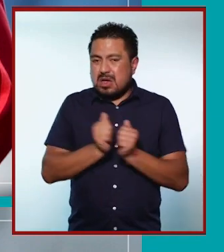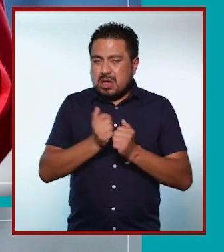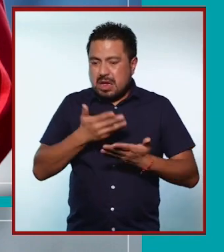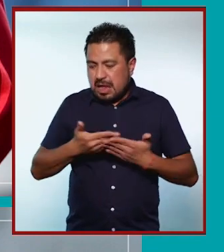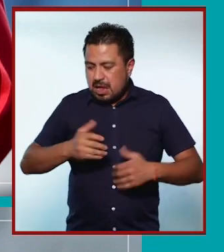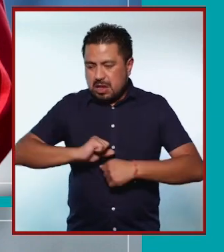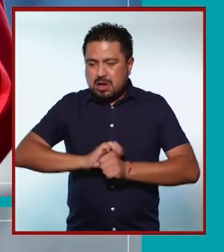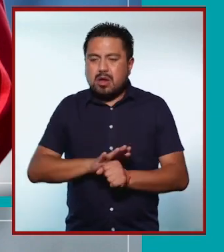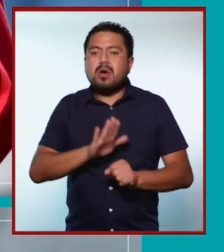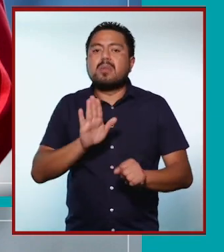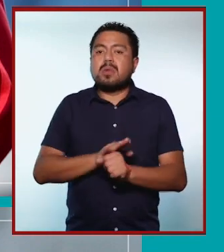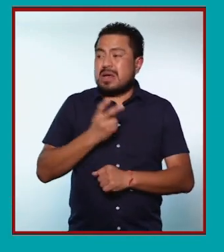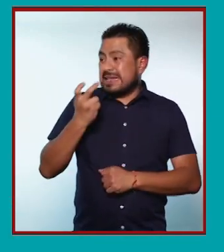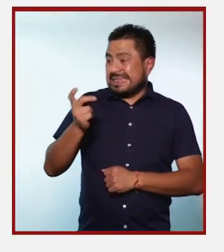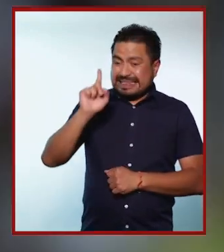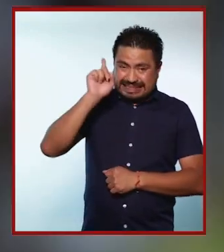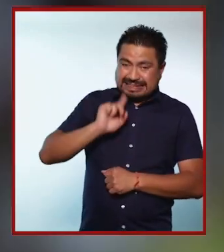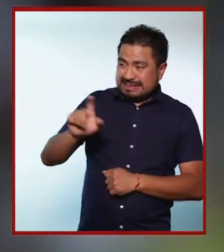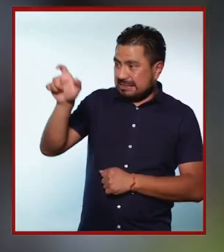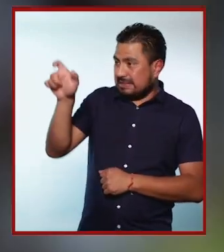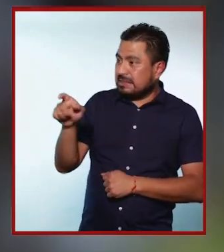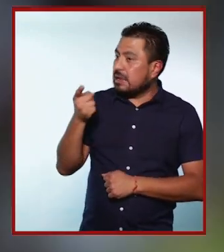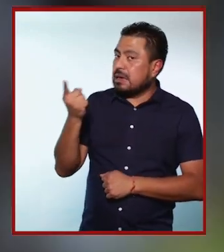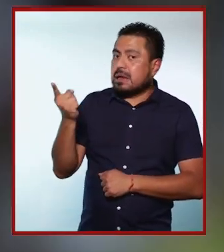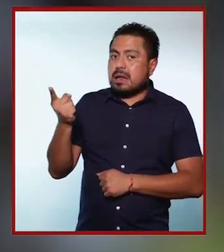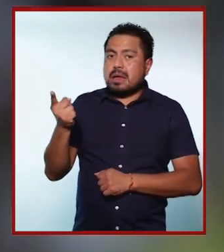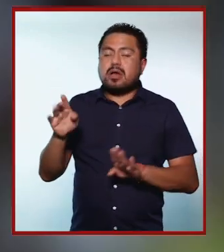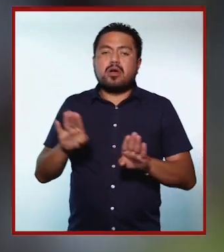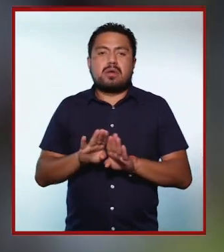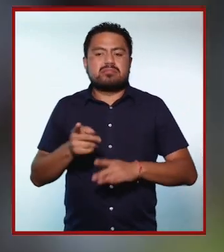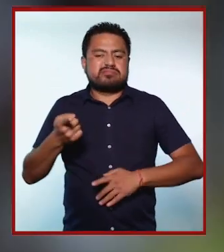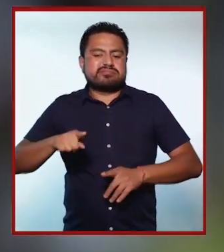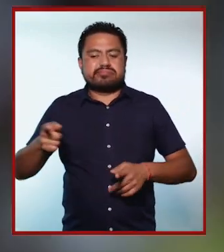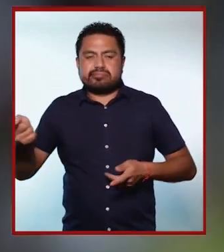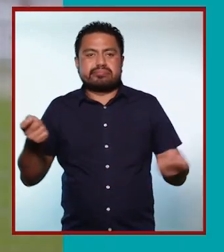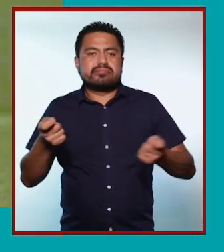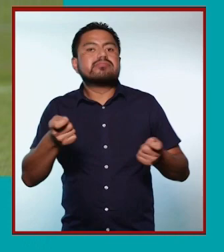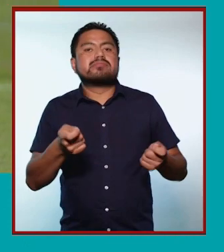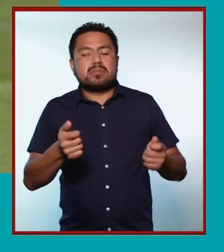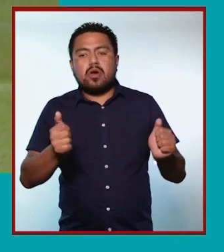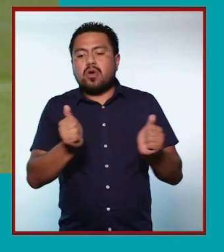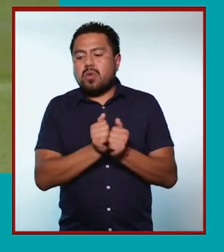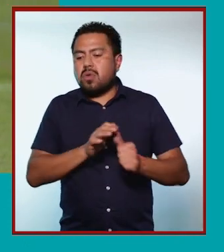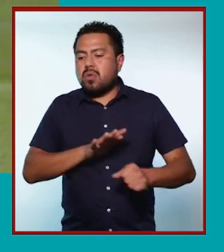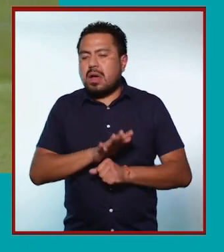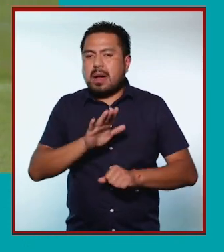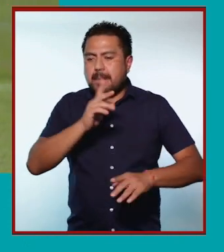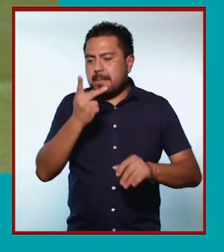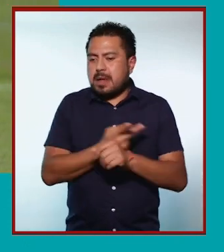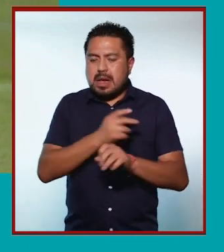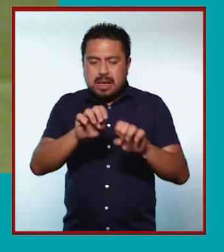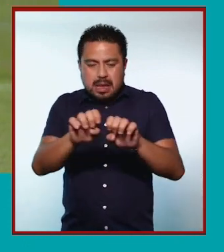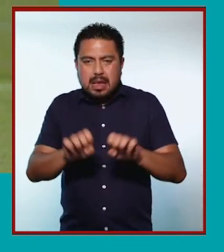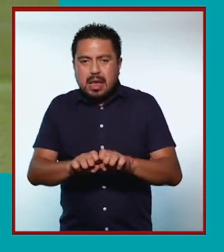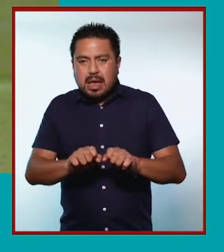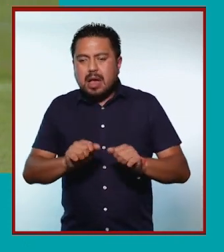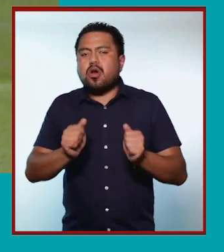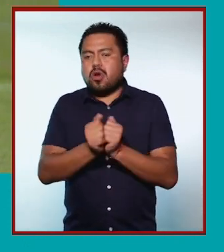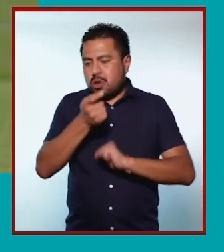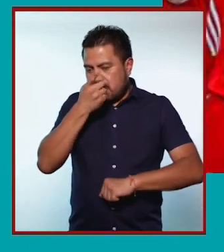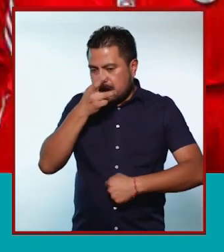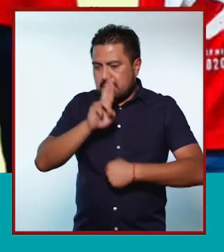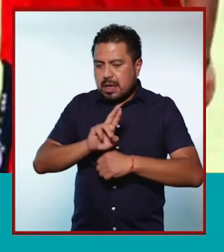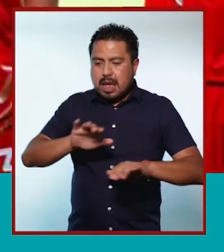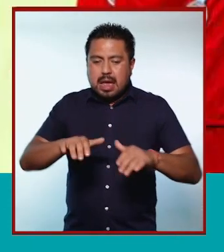en esta época de la pandemia, porque justamente ella es la manager que es la mediadora entre lo que pasa en el equipo y lo que